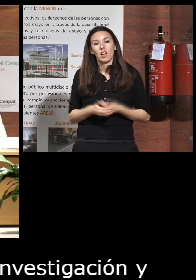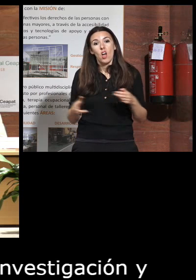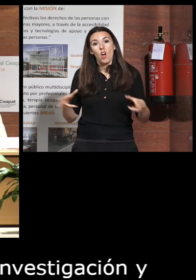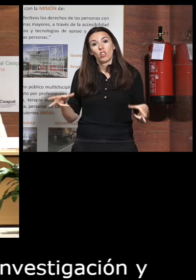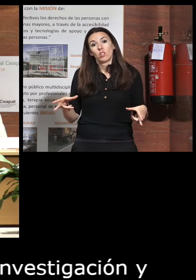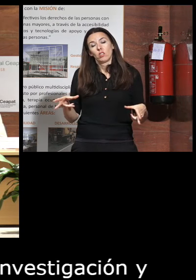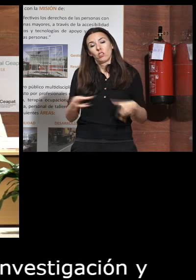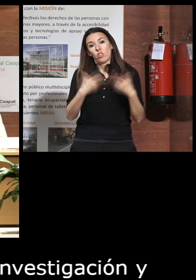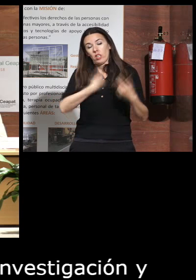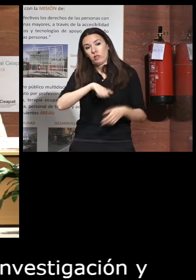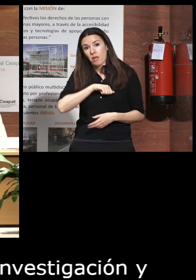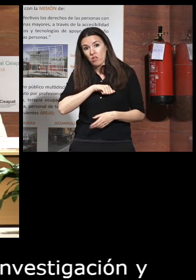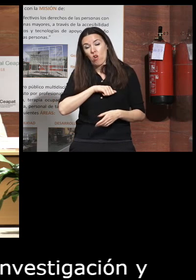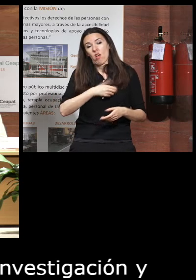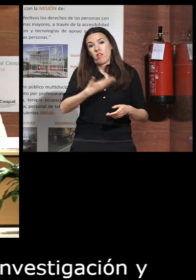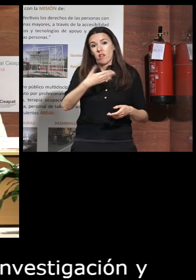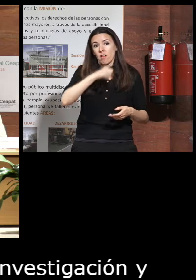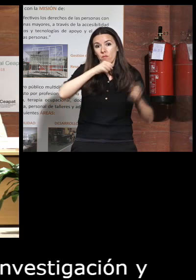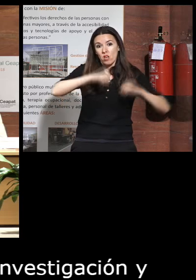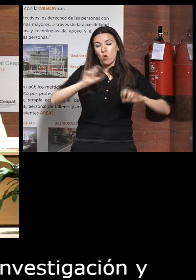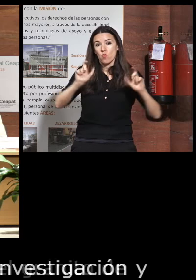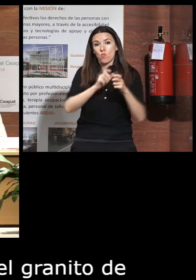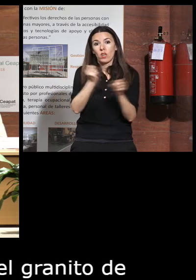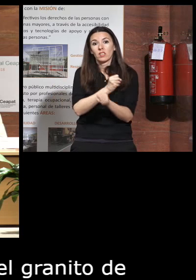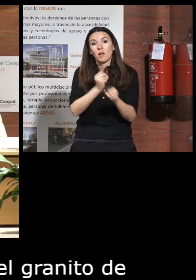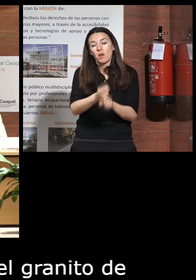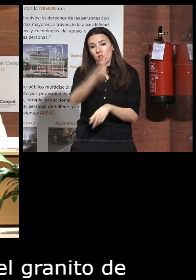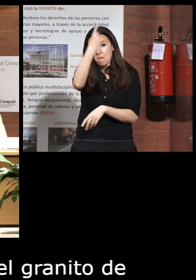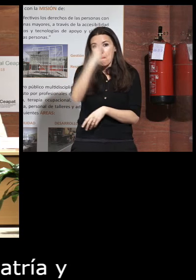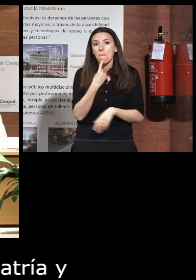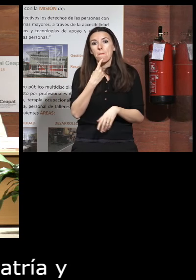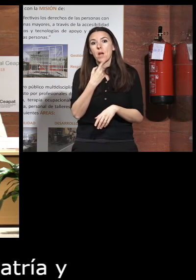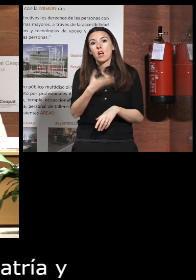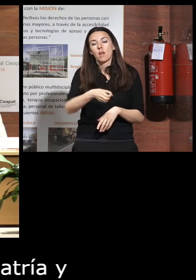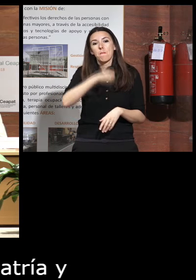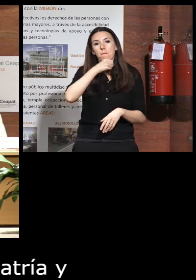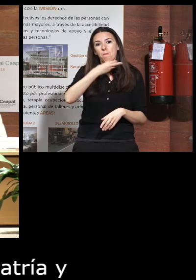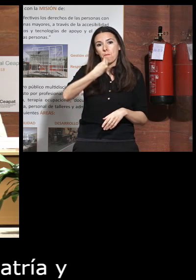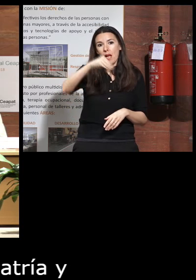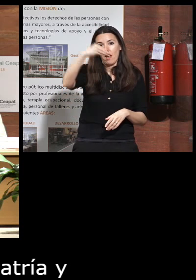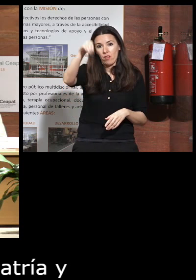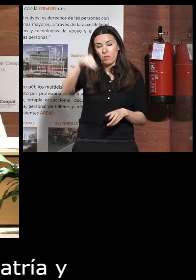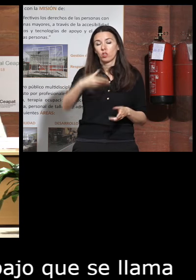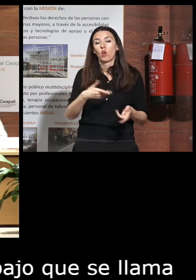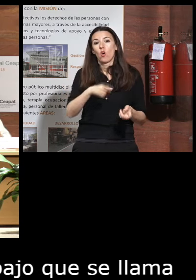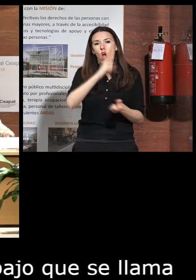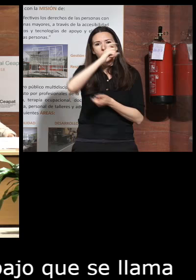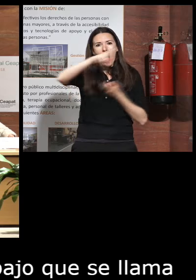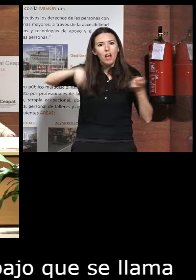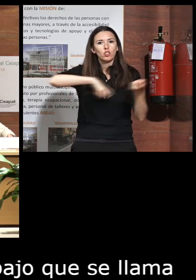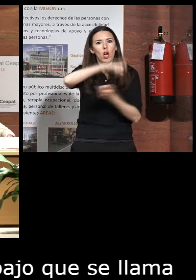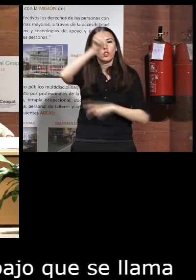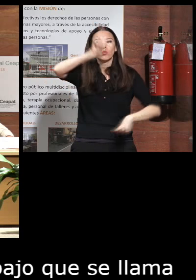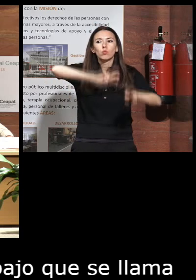española de geriatría y gerontología tenemos un grupo de trabajo que se llama imagen y envejecimiento que todos los años buscamos